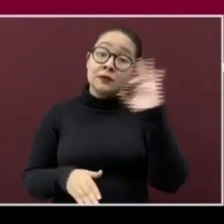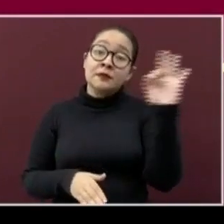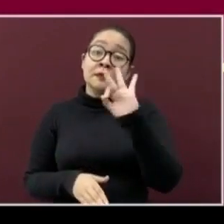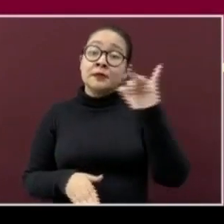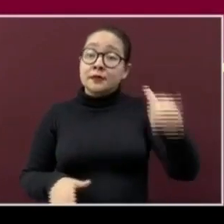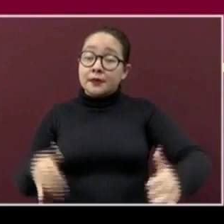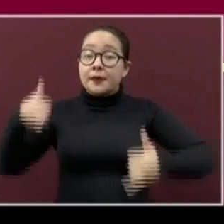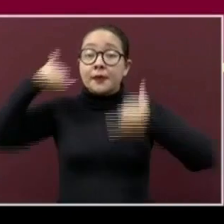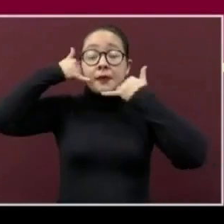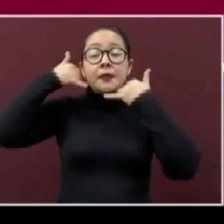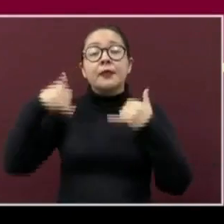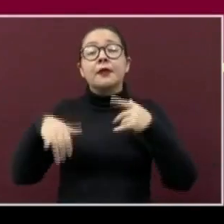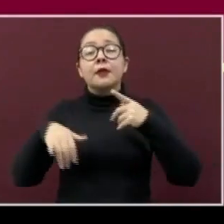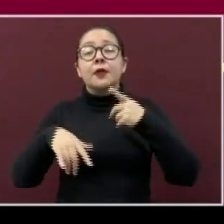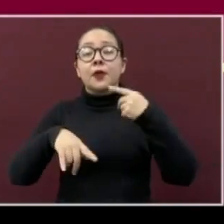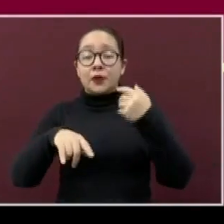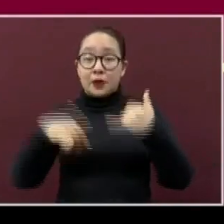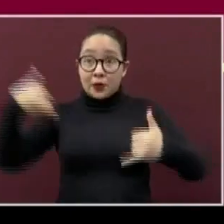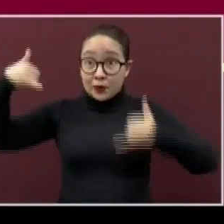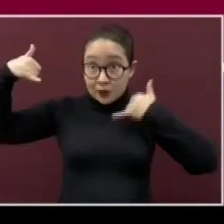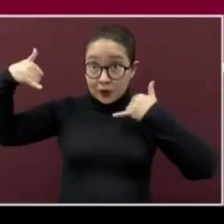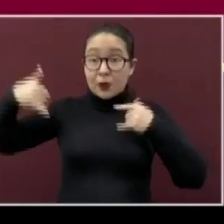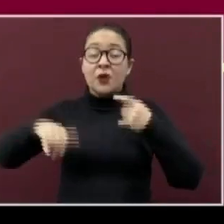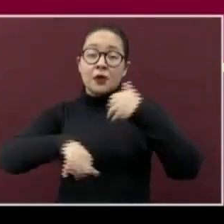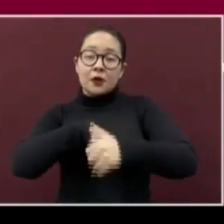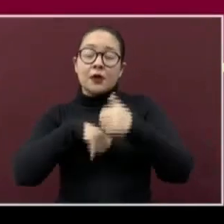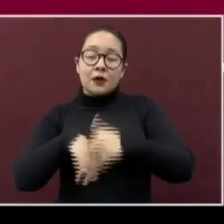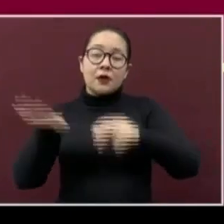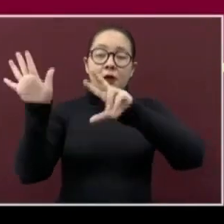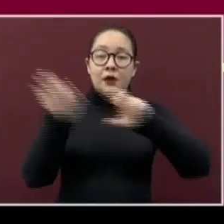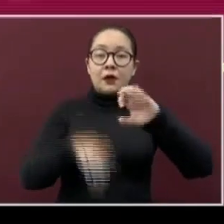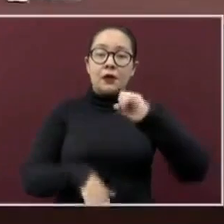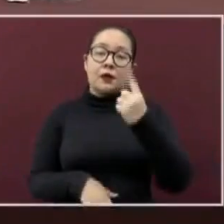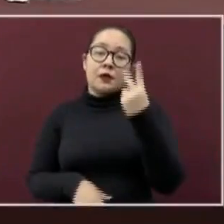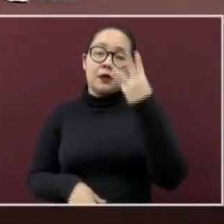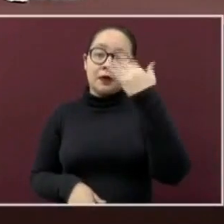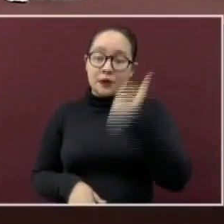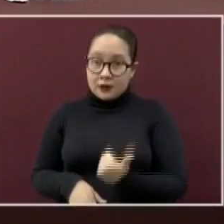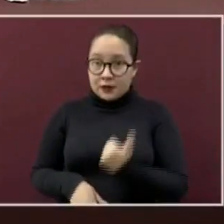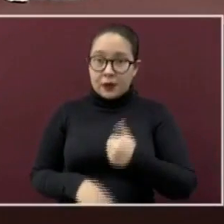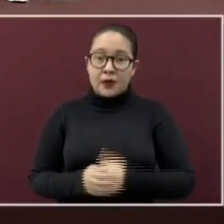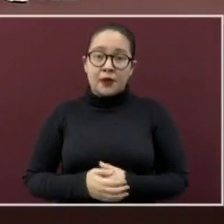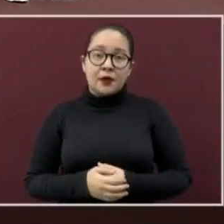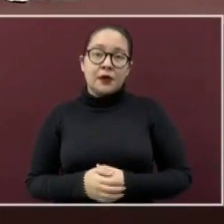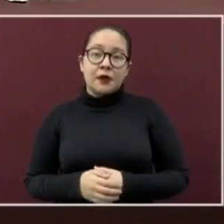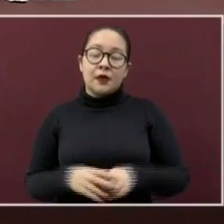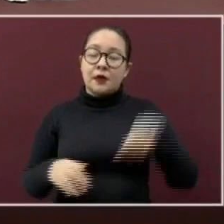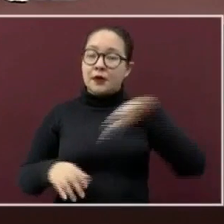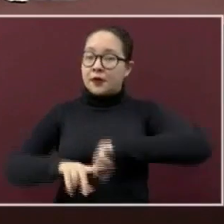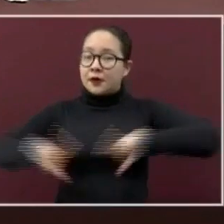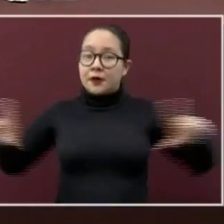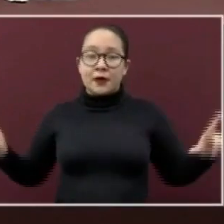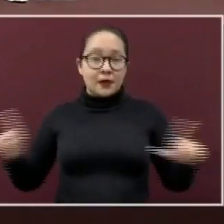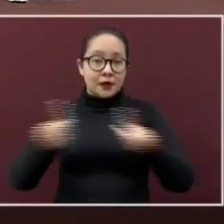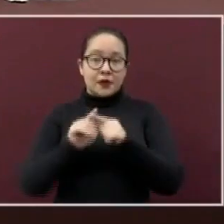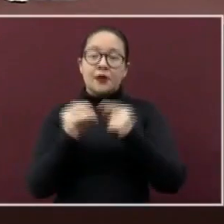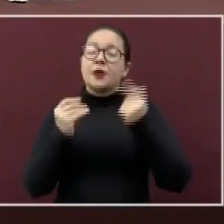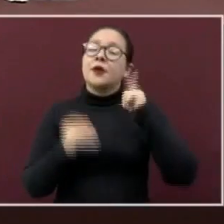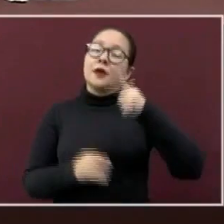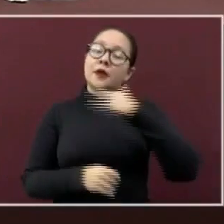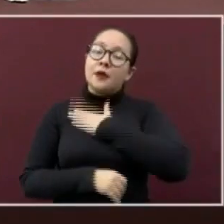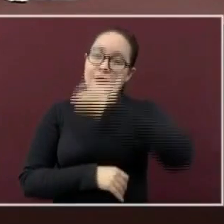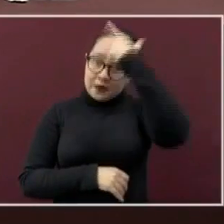teléfono 800-0123456. Por hoy, muchas gracias. Que pasen